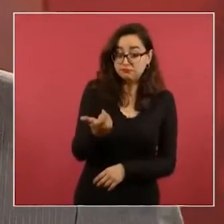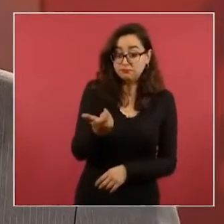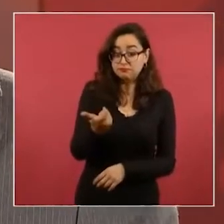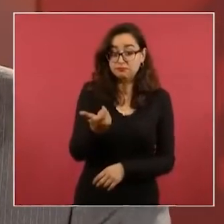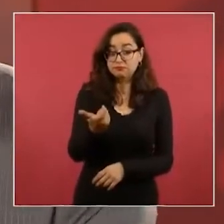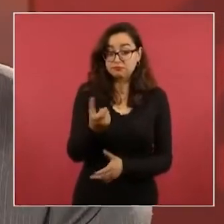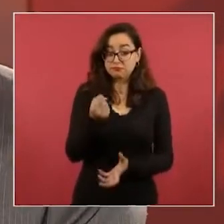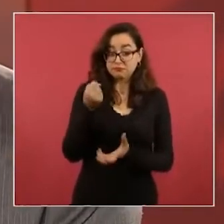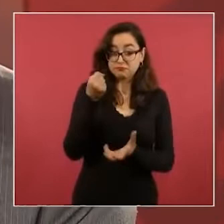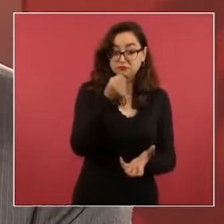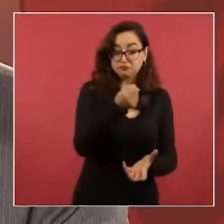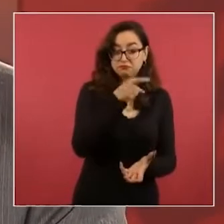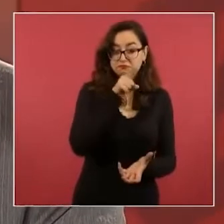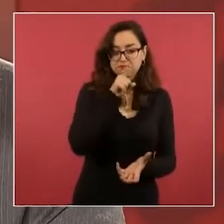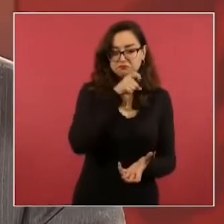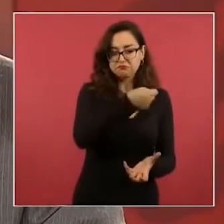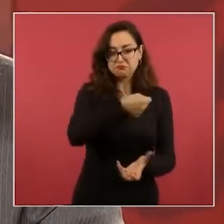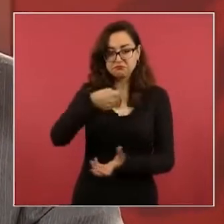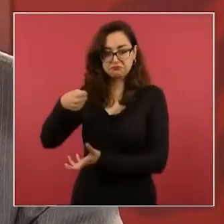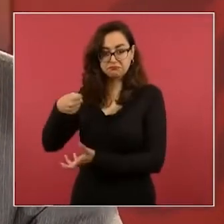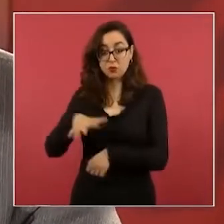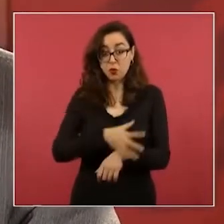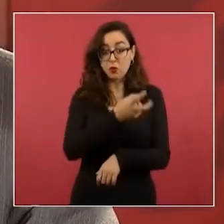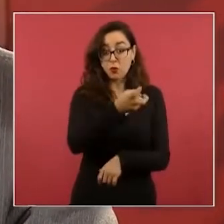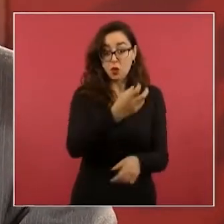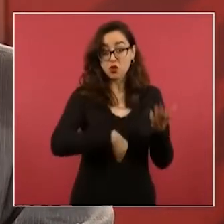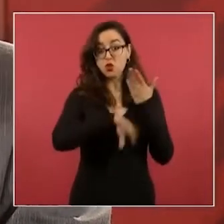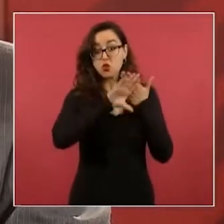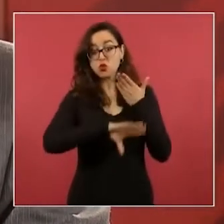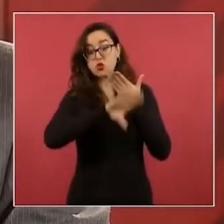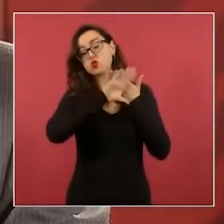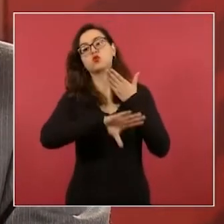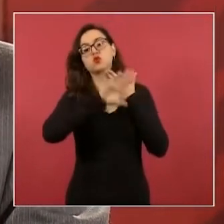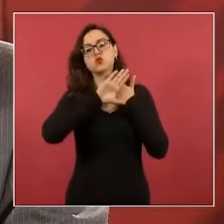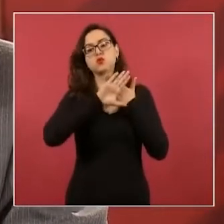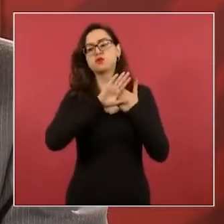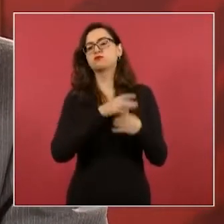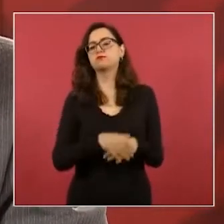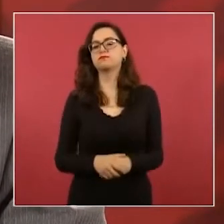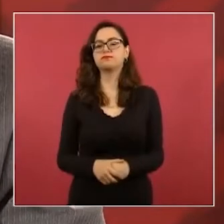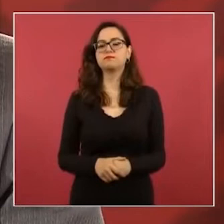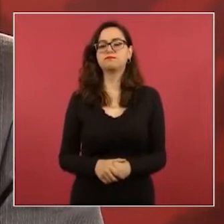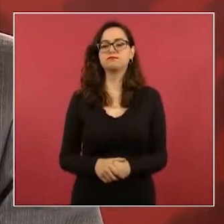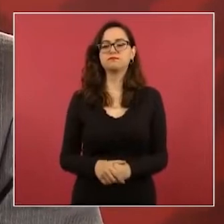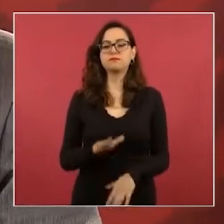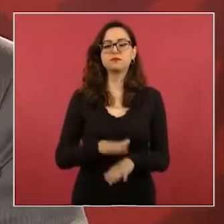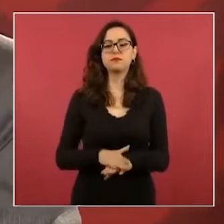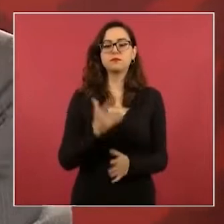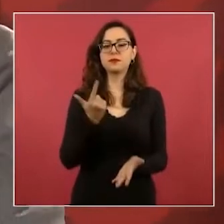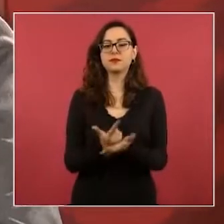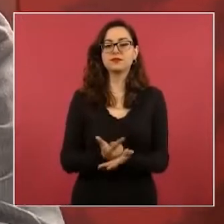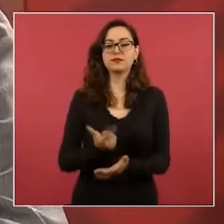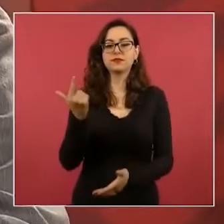no tienen